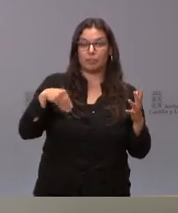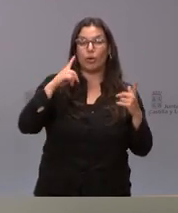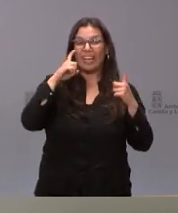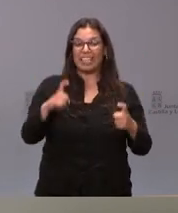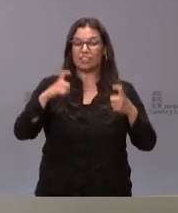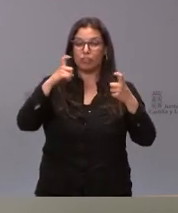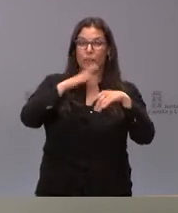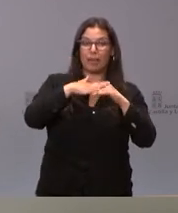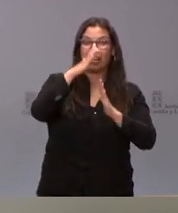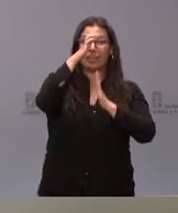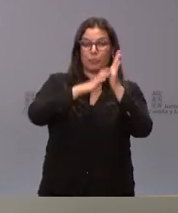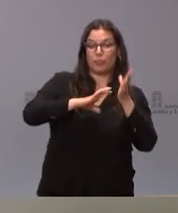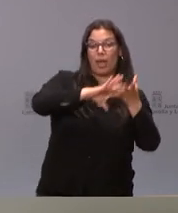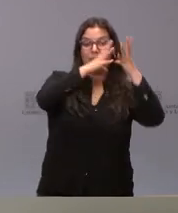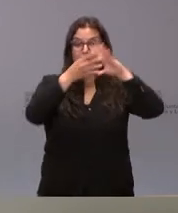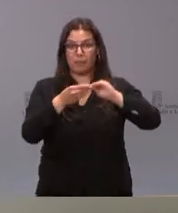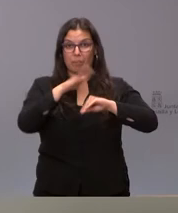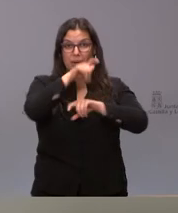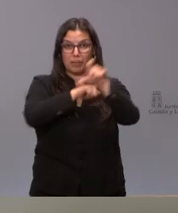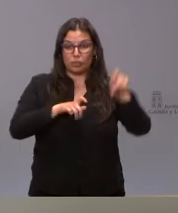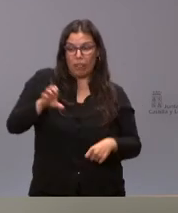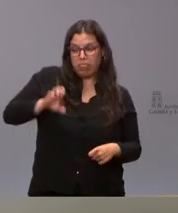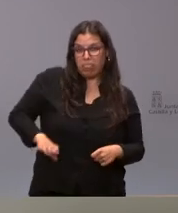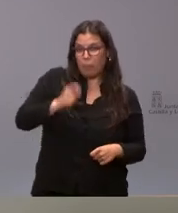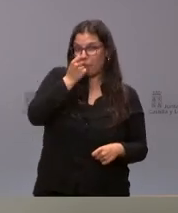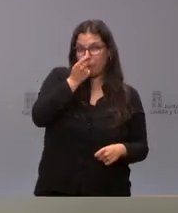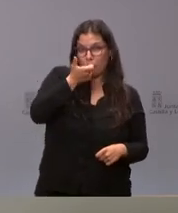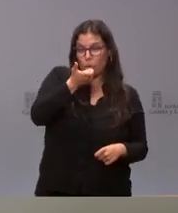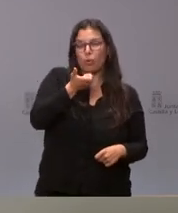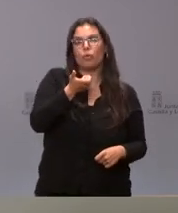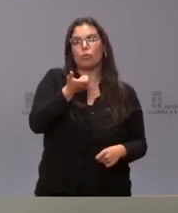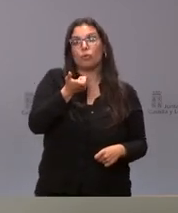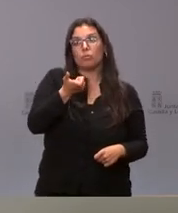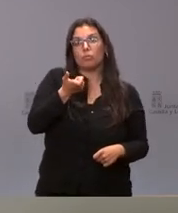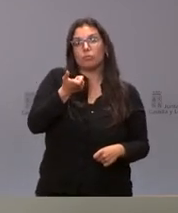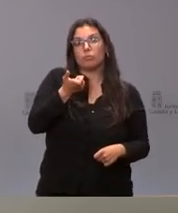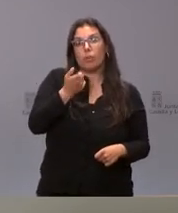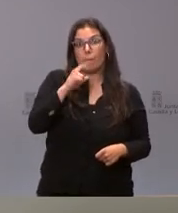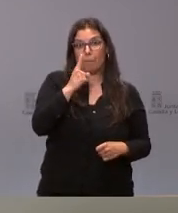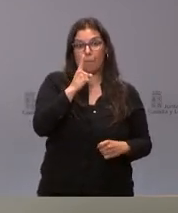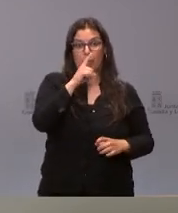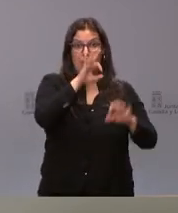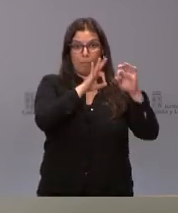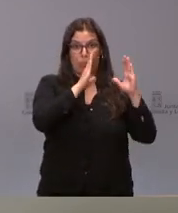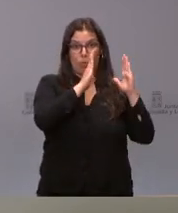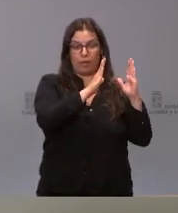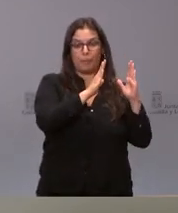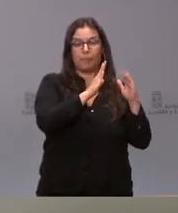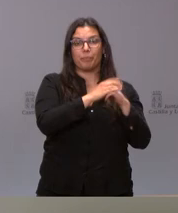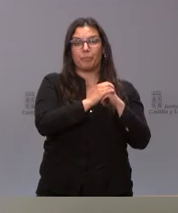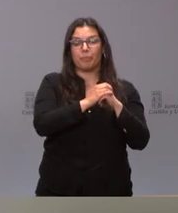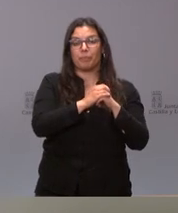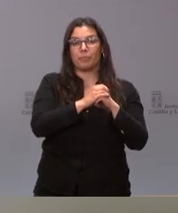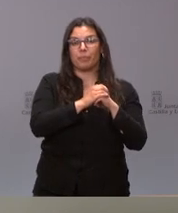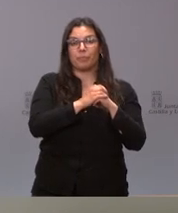IRPF precisamente en las personas de menos recursos que son las que se concentran en ese primer tramo la deflactación y por